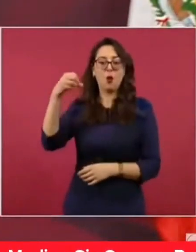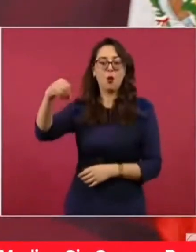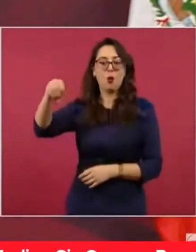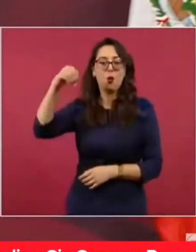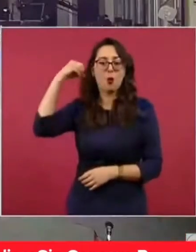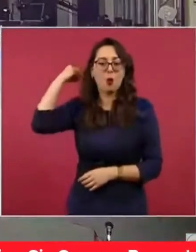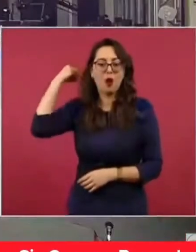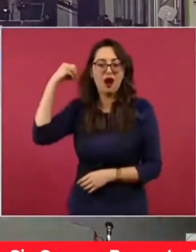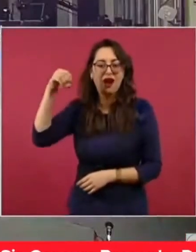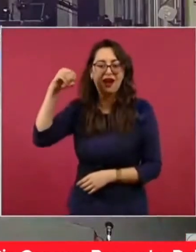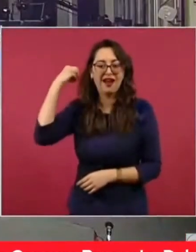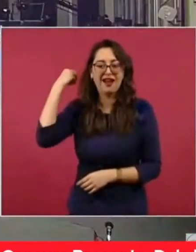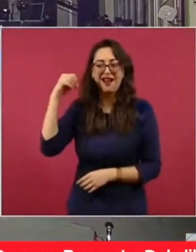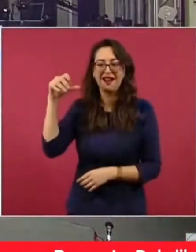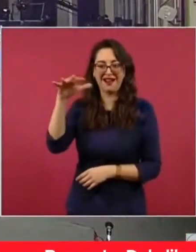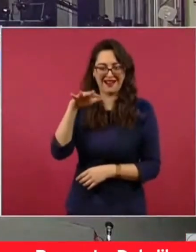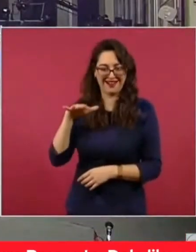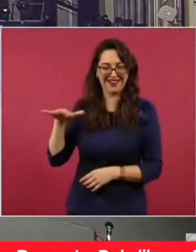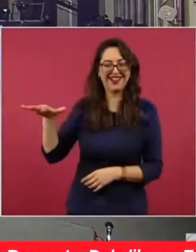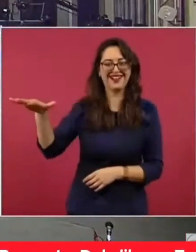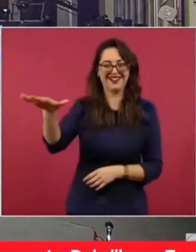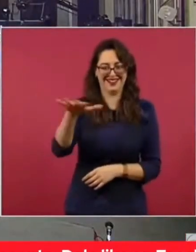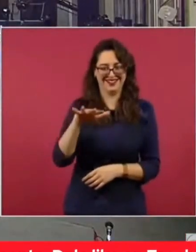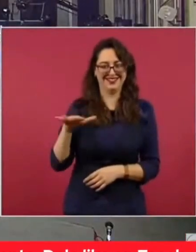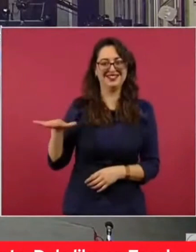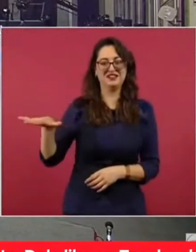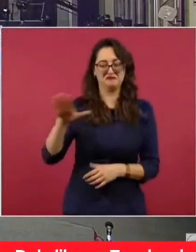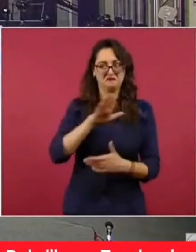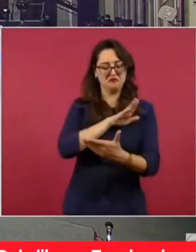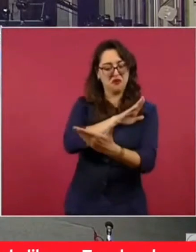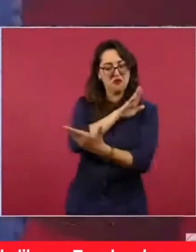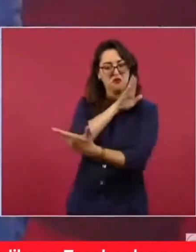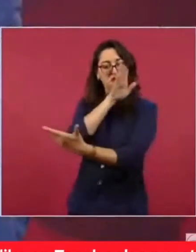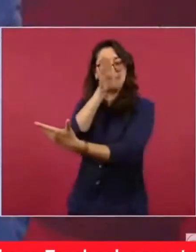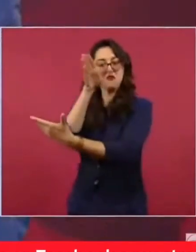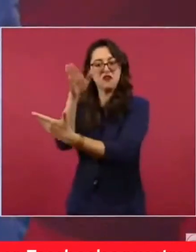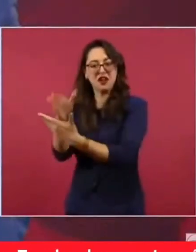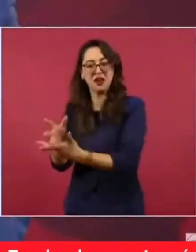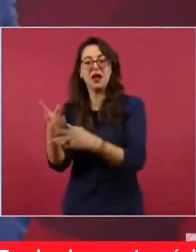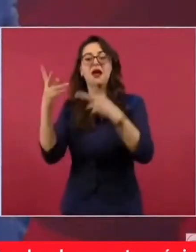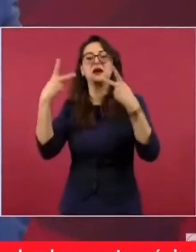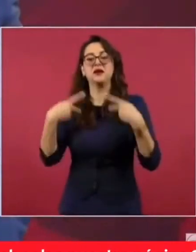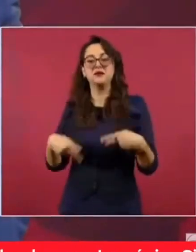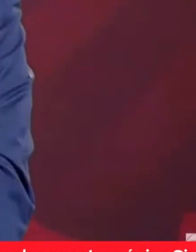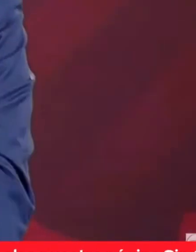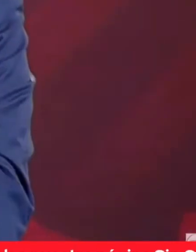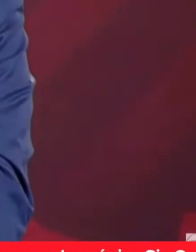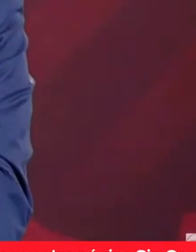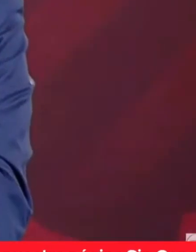Eso es lo que estaba diciendo el señor. Yo no he visto el reportaje. Y empiezan a entrevistar a la gente.